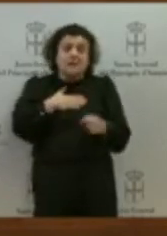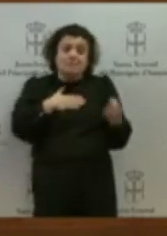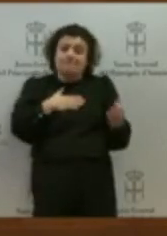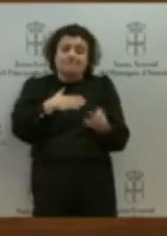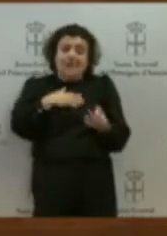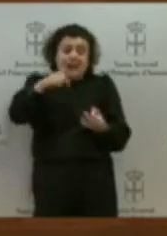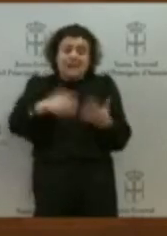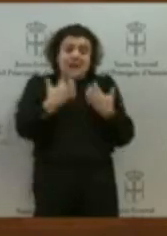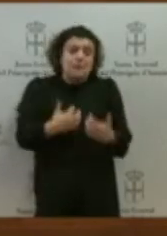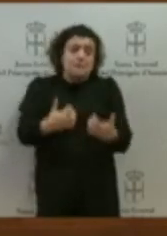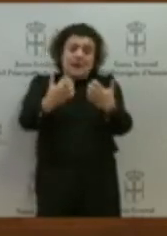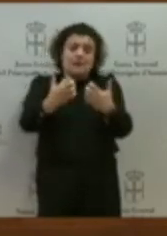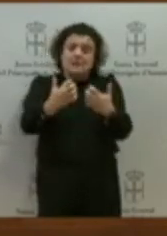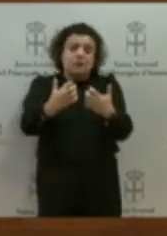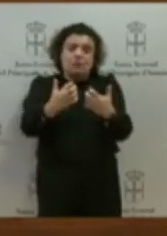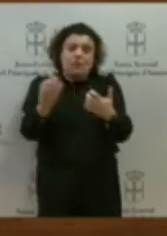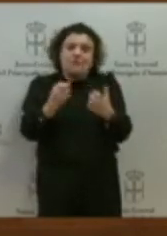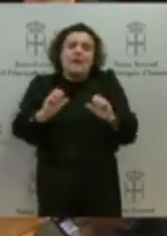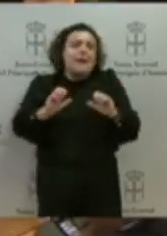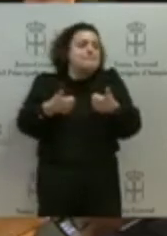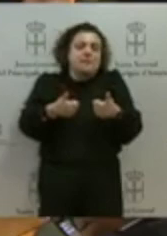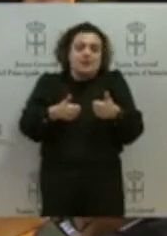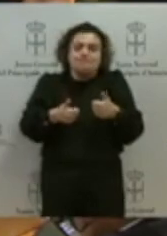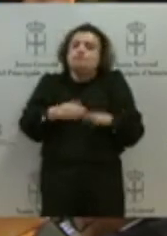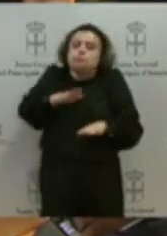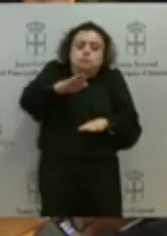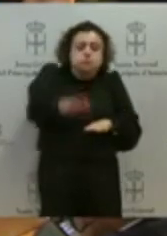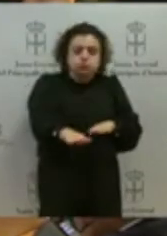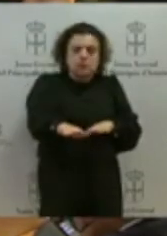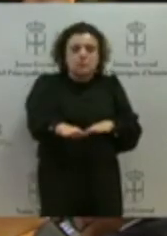a construir una reforma estatutaria que garantice el futuro para nuestra tierra. Muchas gracias.